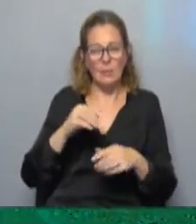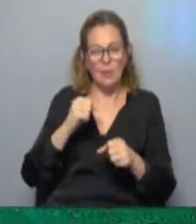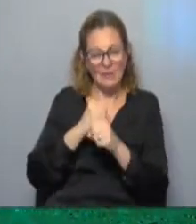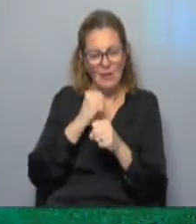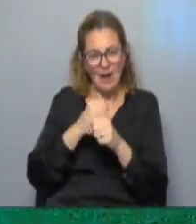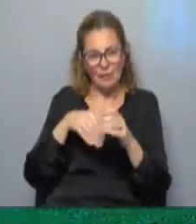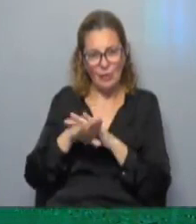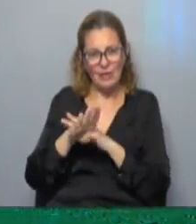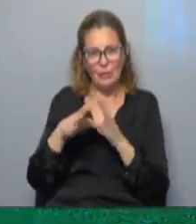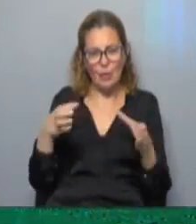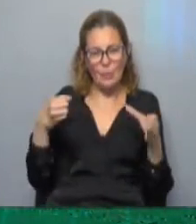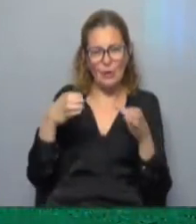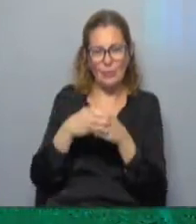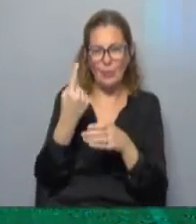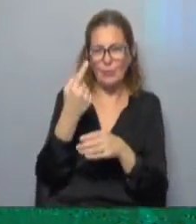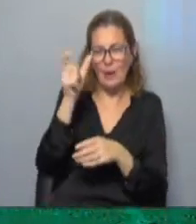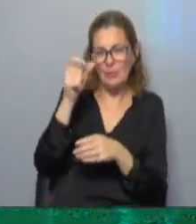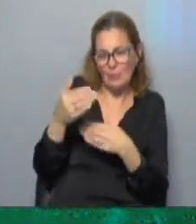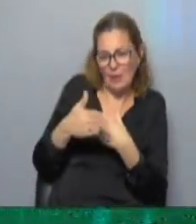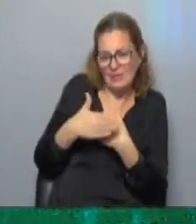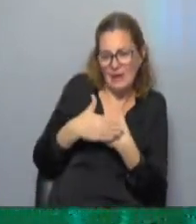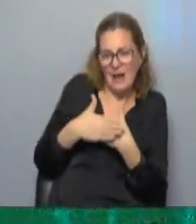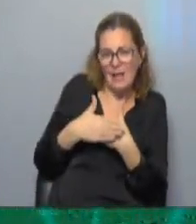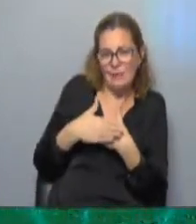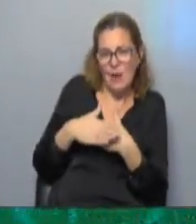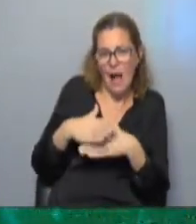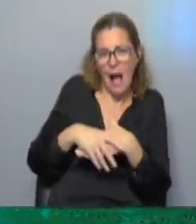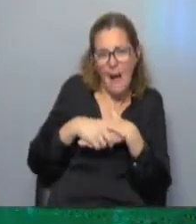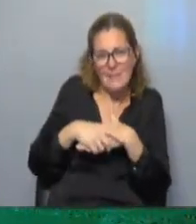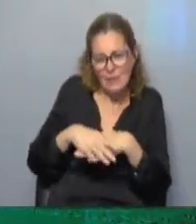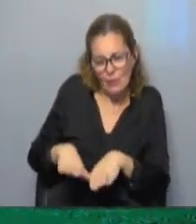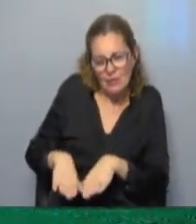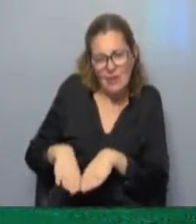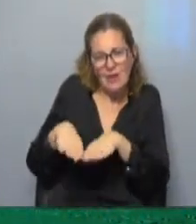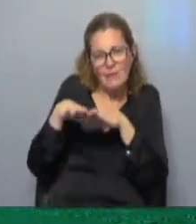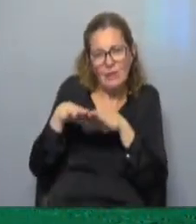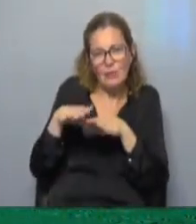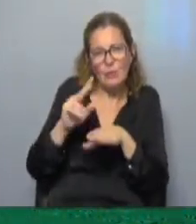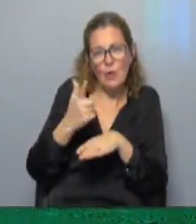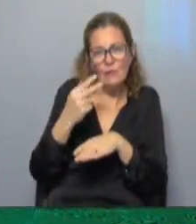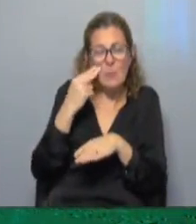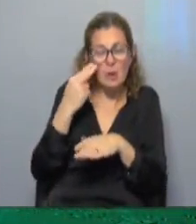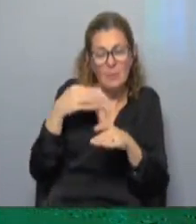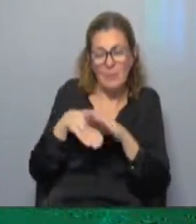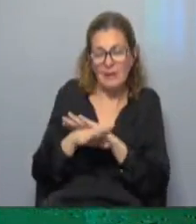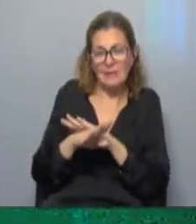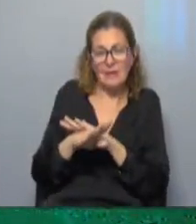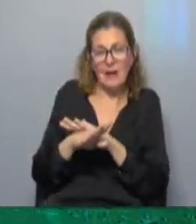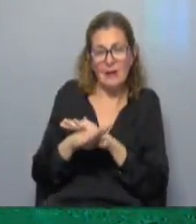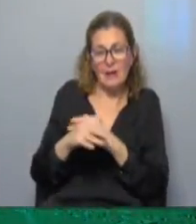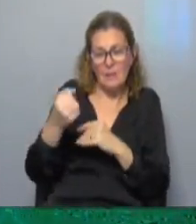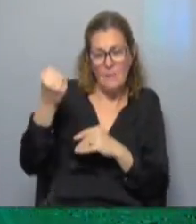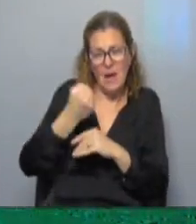cuando mantenía una reunión por una persona muy allegada a él un amigo de la infancia para el cual no hubo problemas para ingresar al despacho y